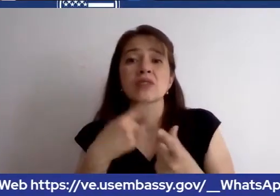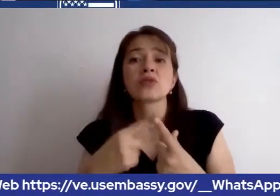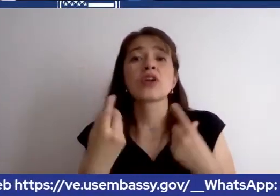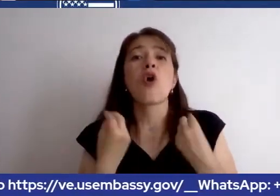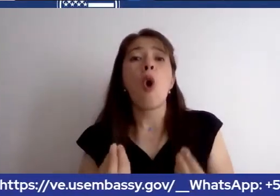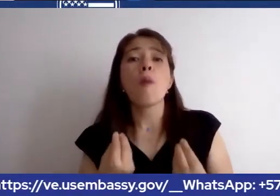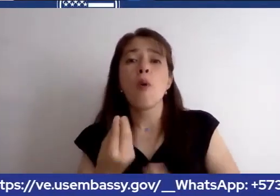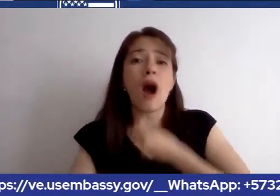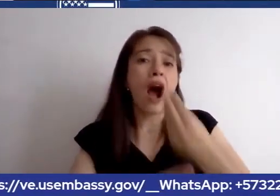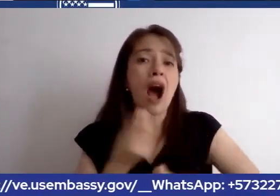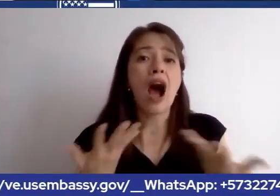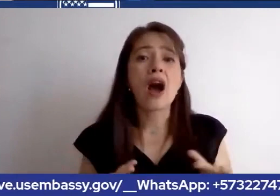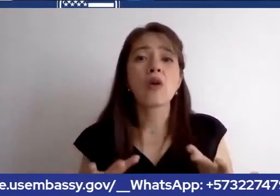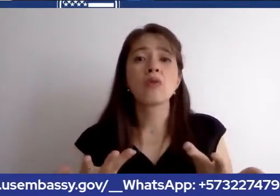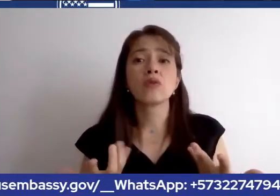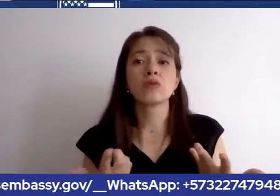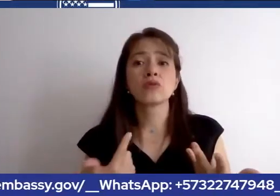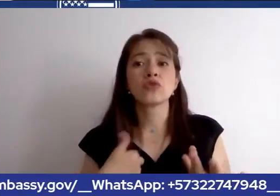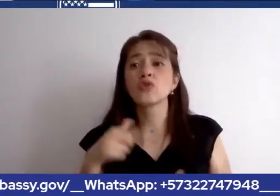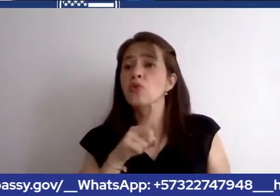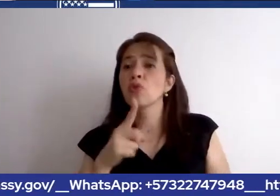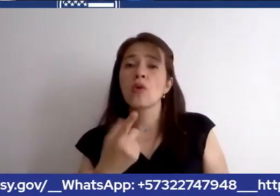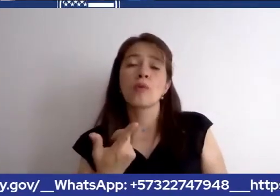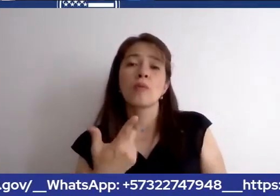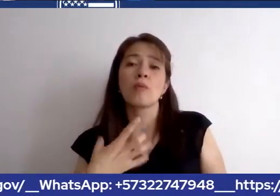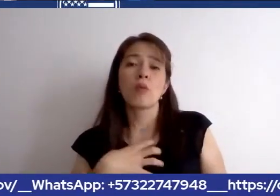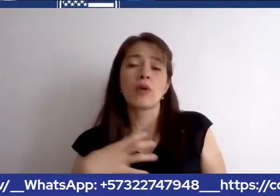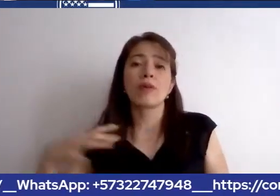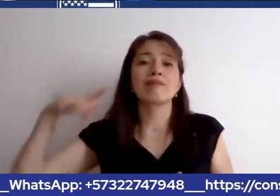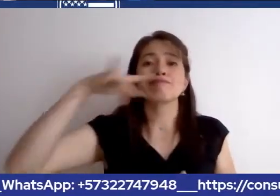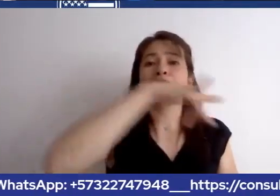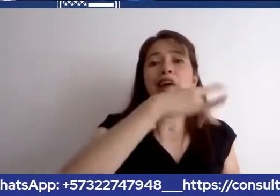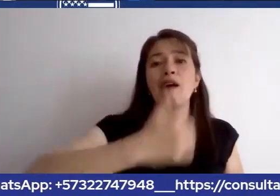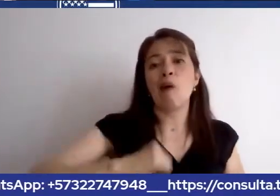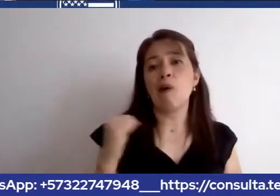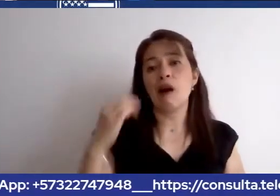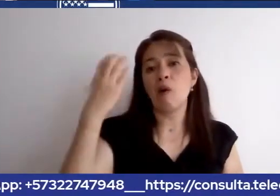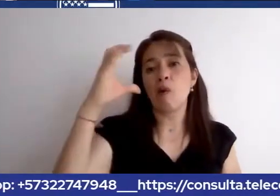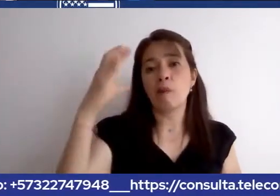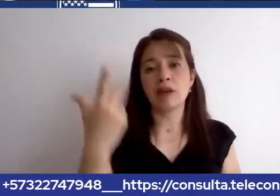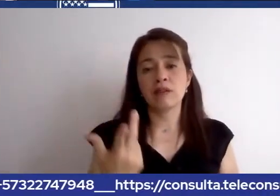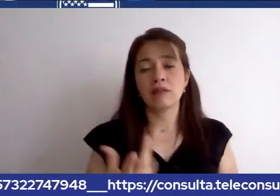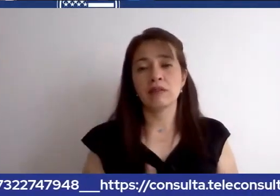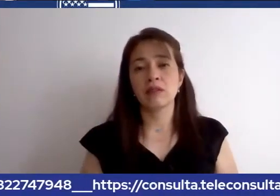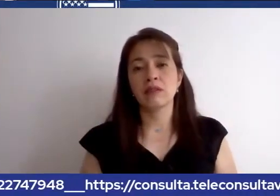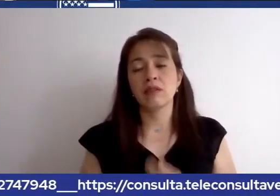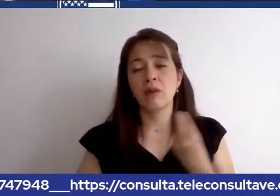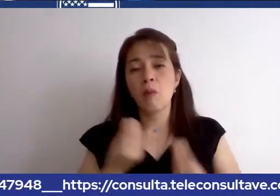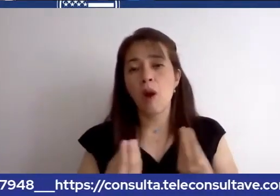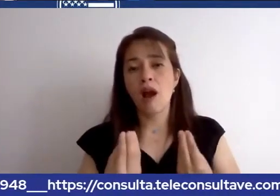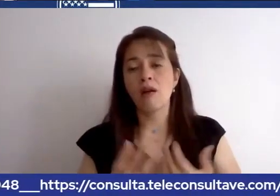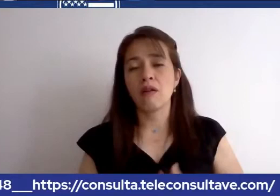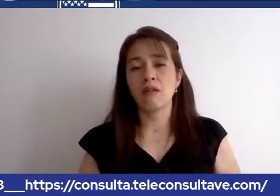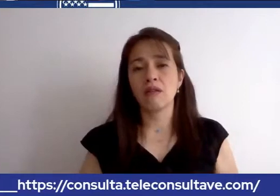poder hacerlo sin yo ir a Colombia? Ok, es una